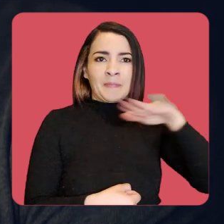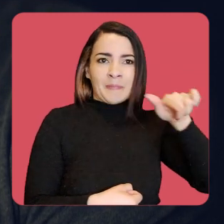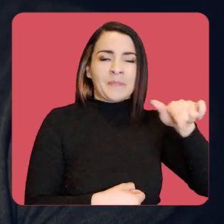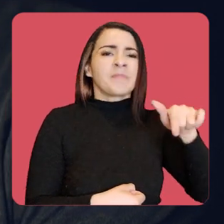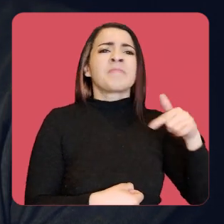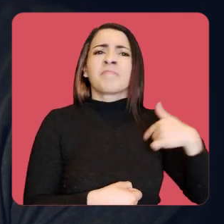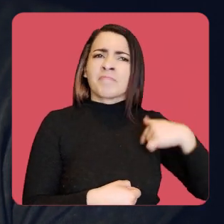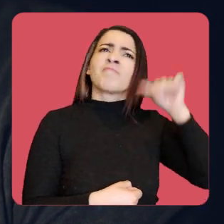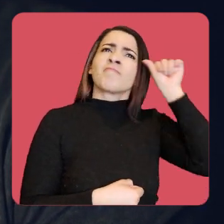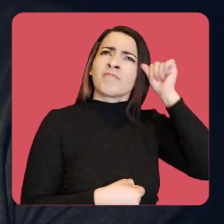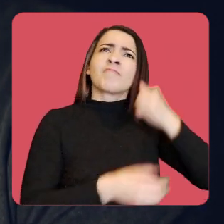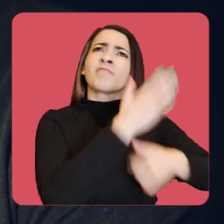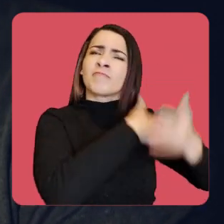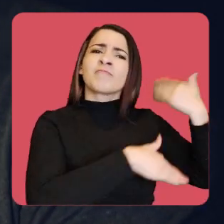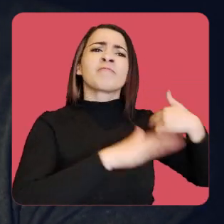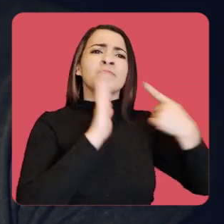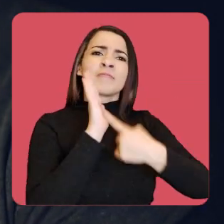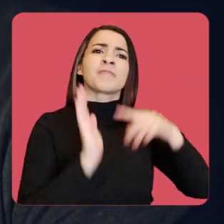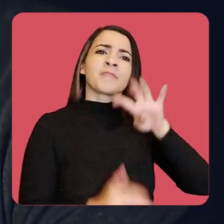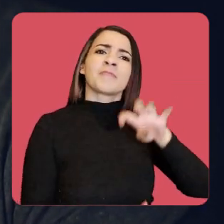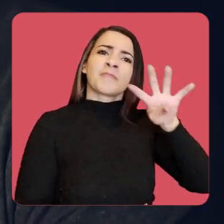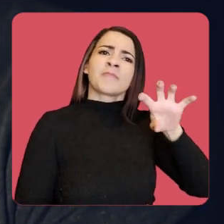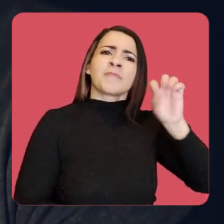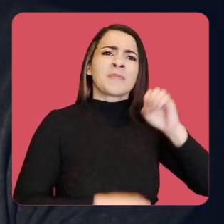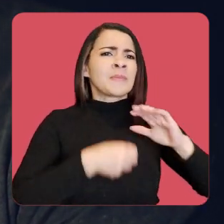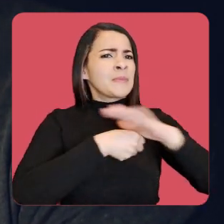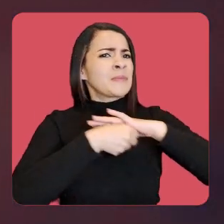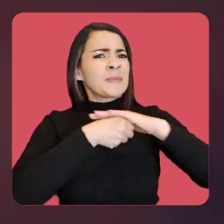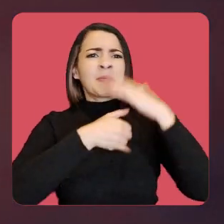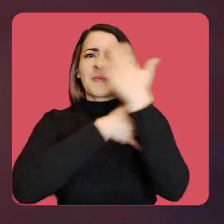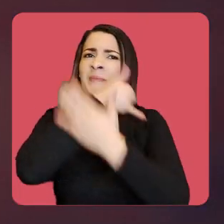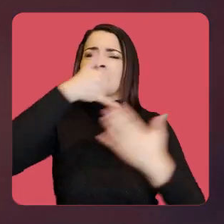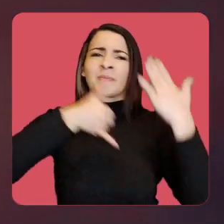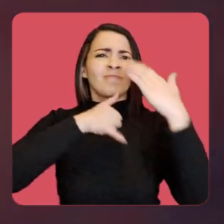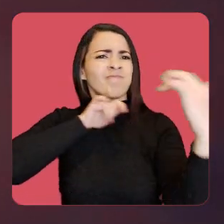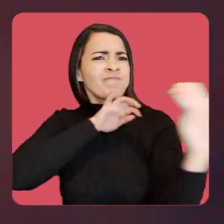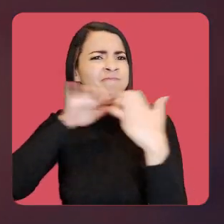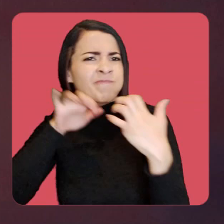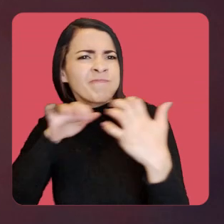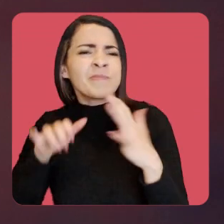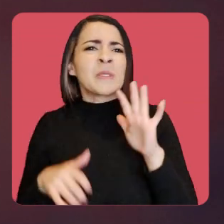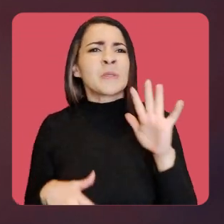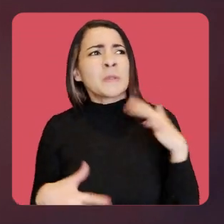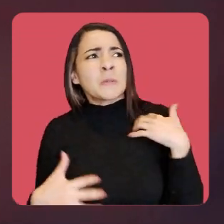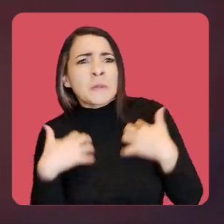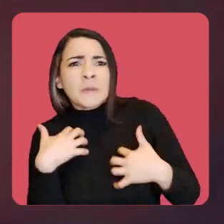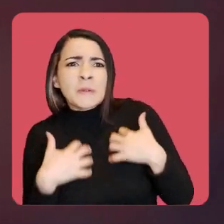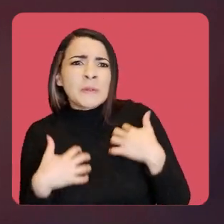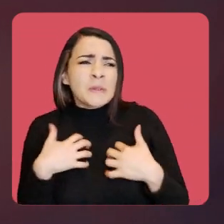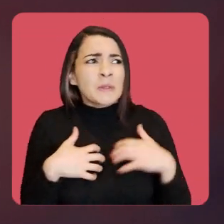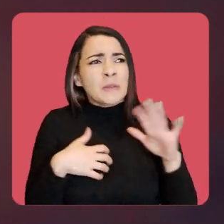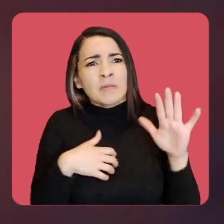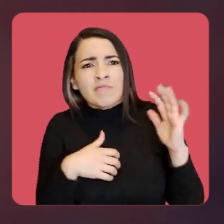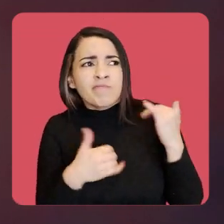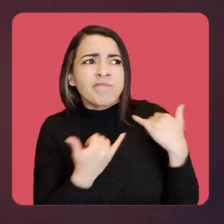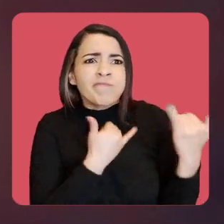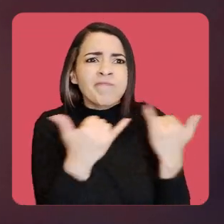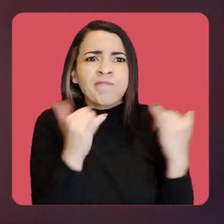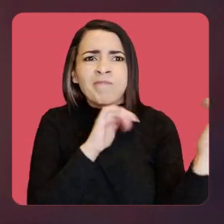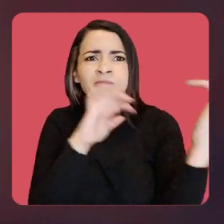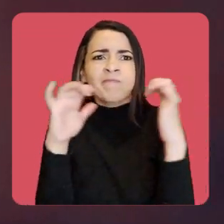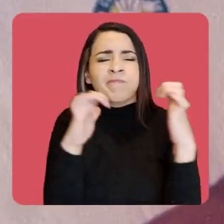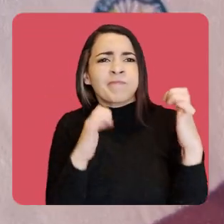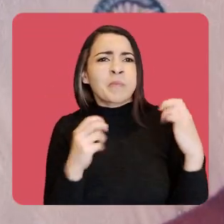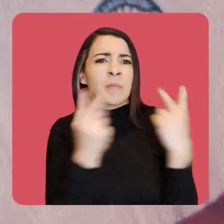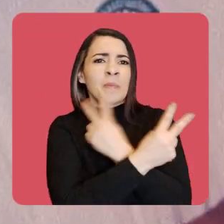situación del país estaba muy crítica, el conflicto armado, lo que era el desplazamiento forzado, la violencia tanto urbana